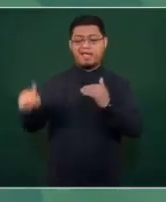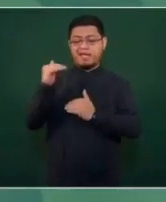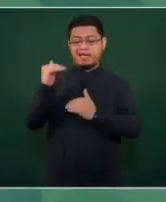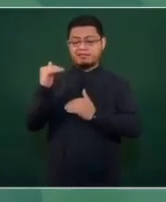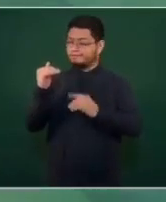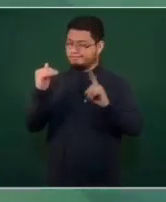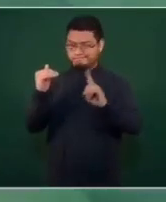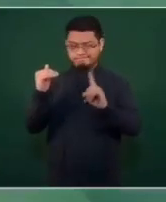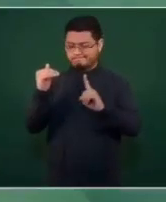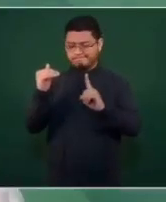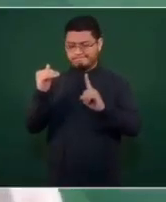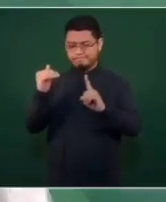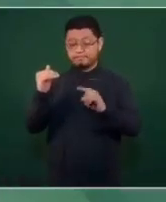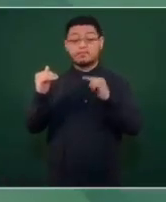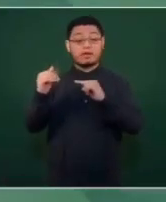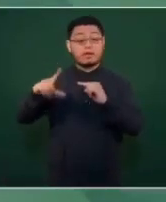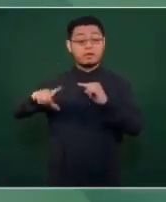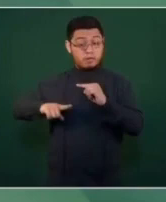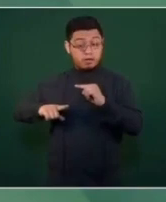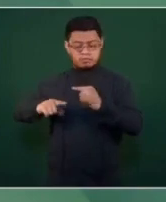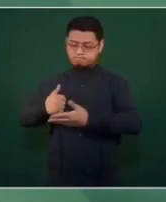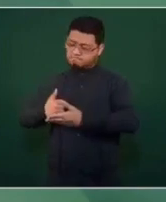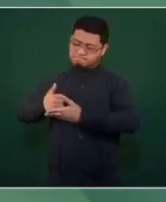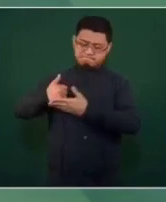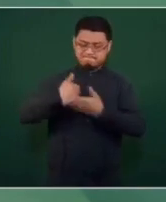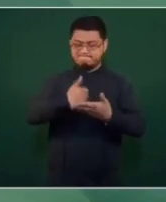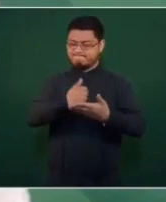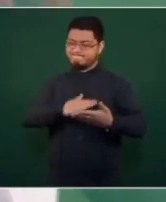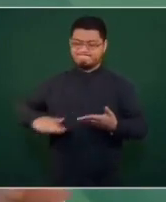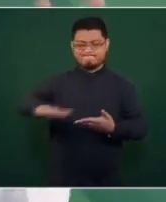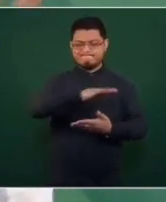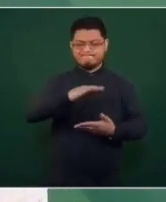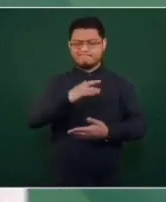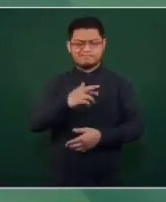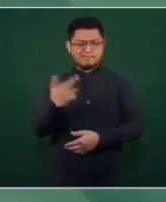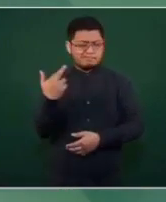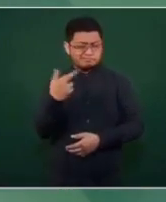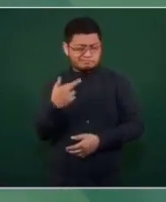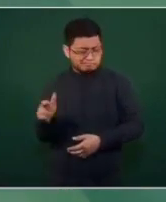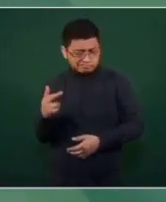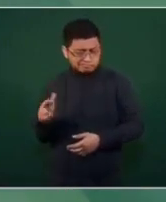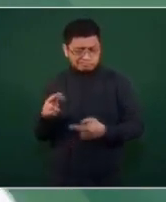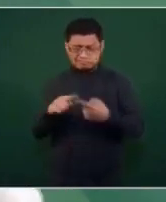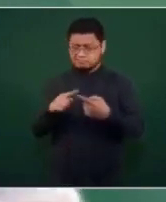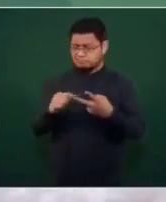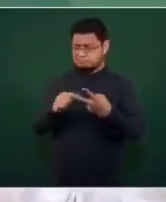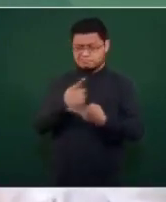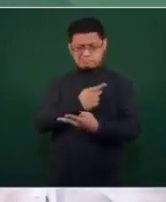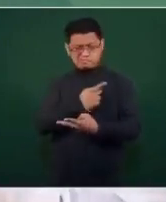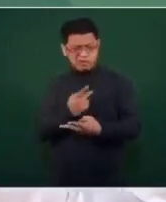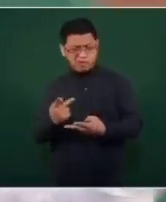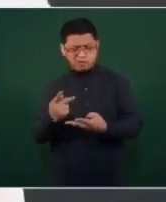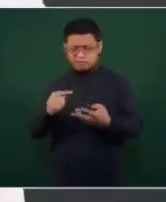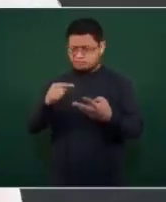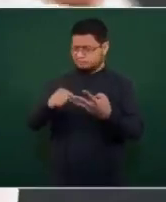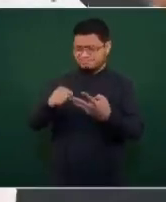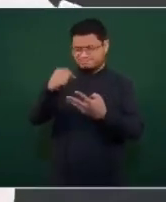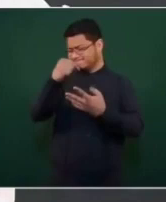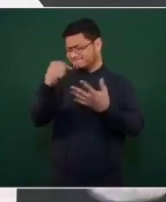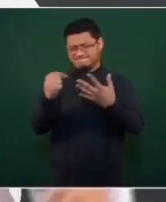El gobierno es de todos, de ricos, de pobres, de todos